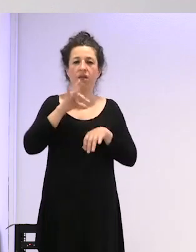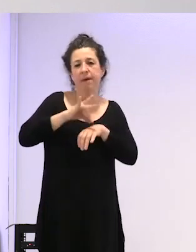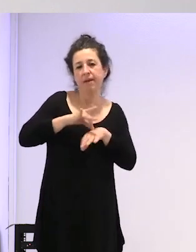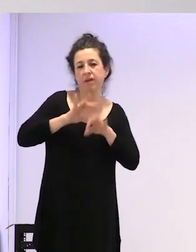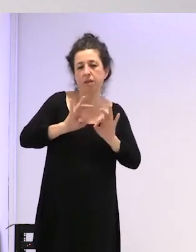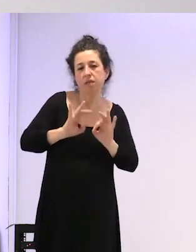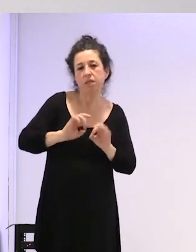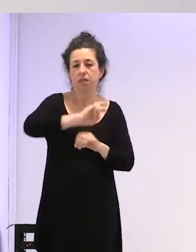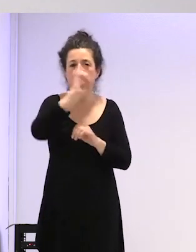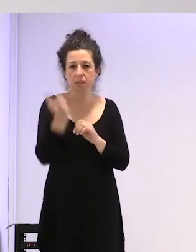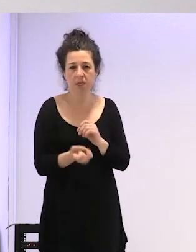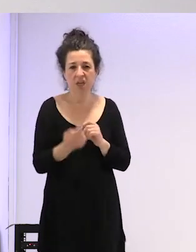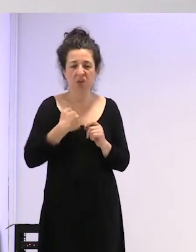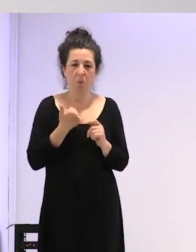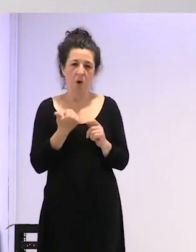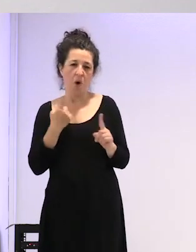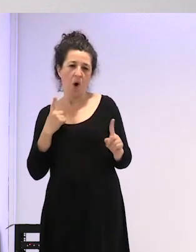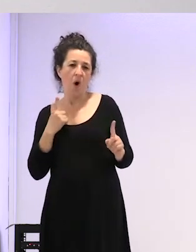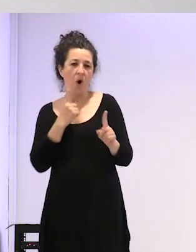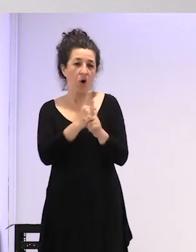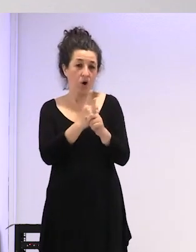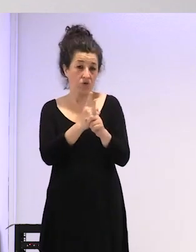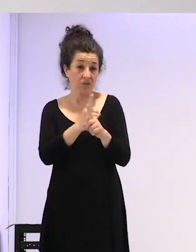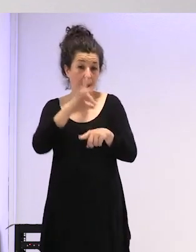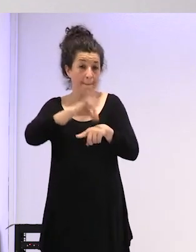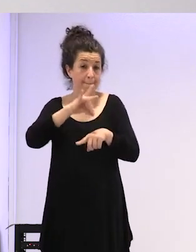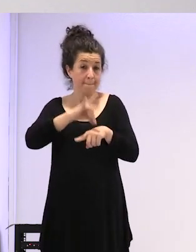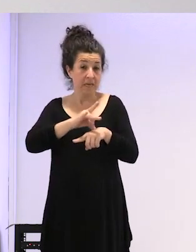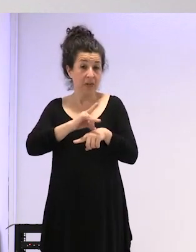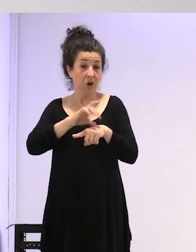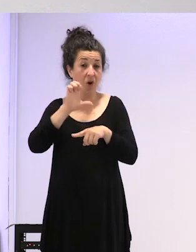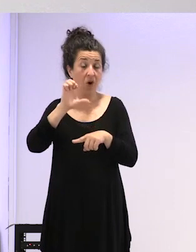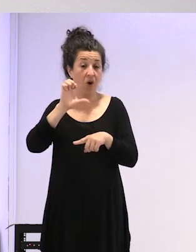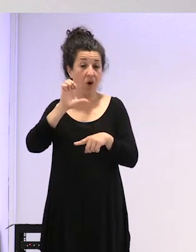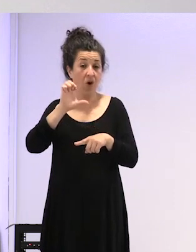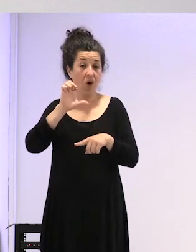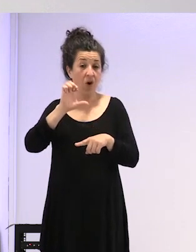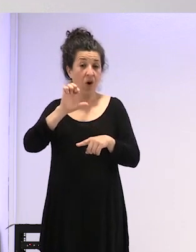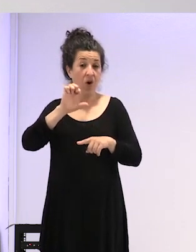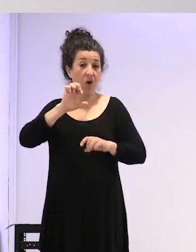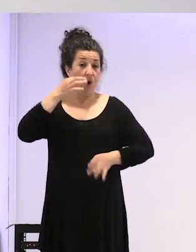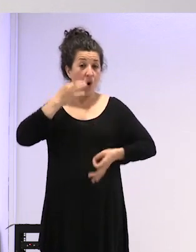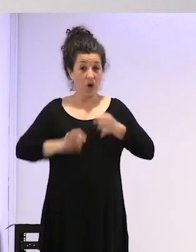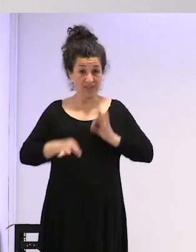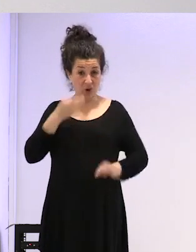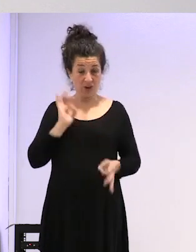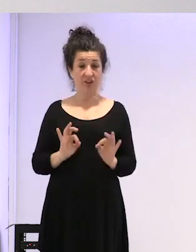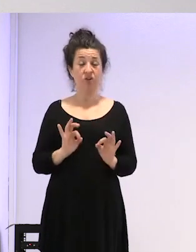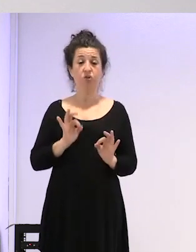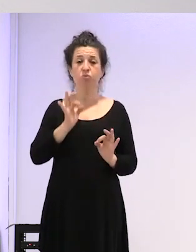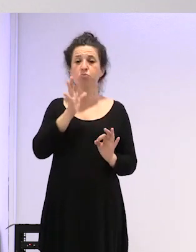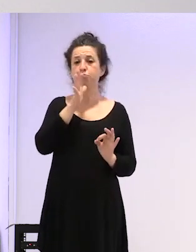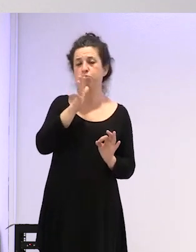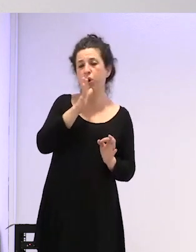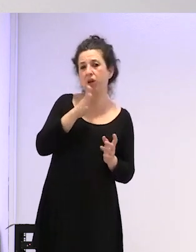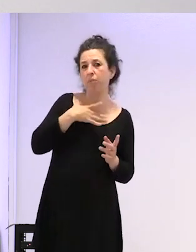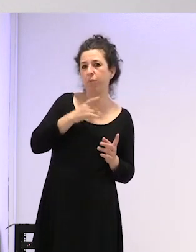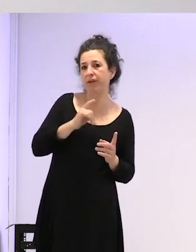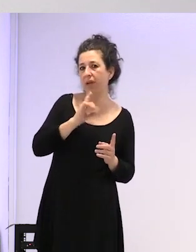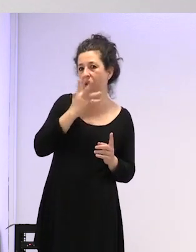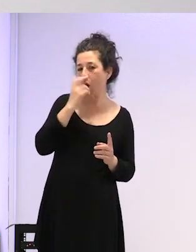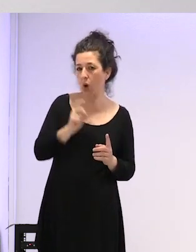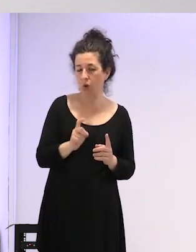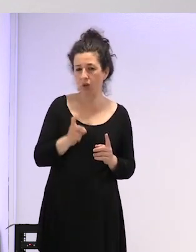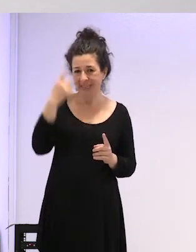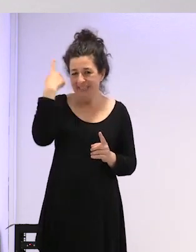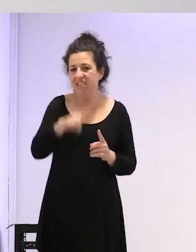tal yo estoy un poco en contra de los endocrinos porque no he encontrado endocrinólogos que igual saben mucho